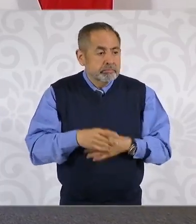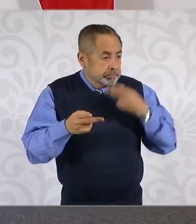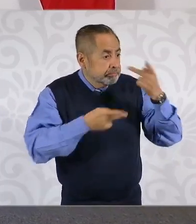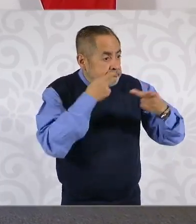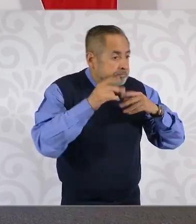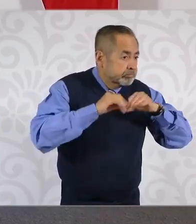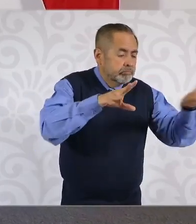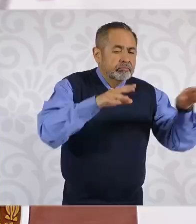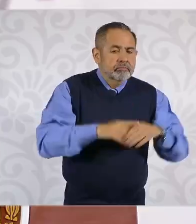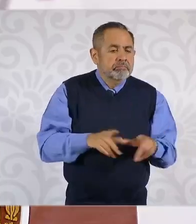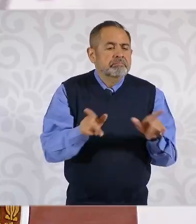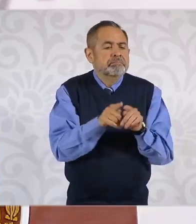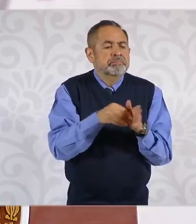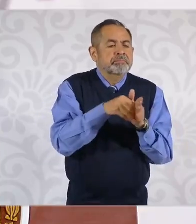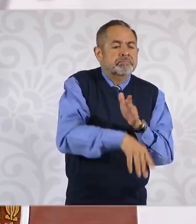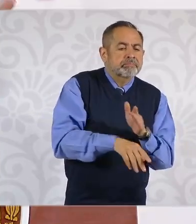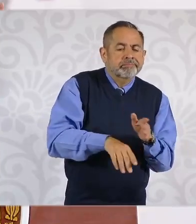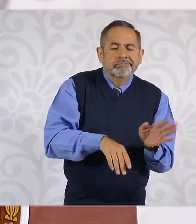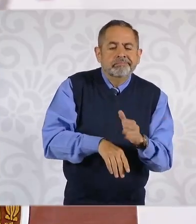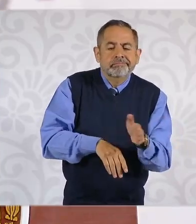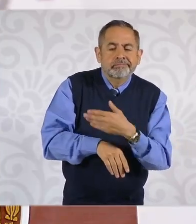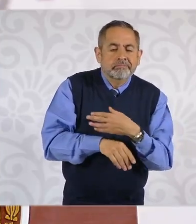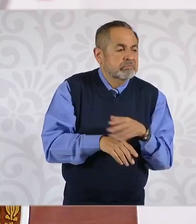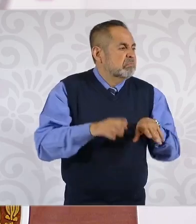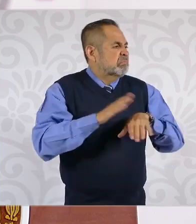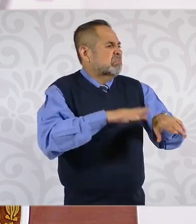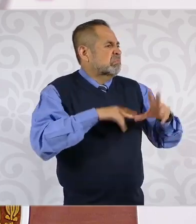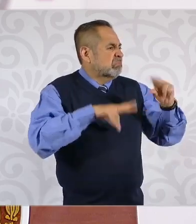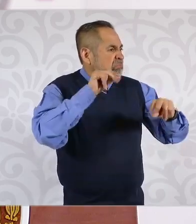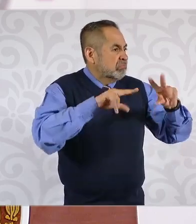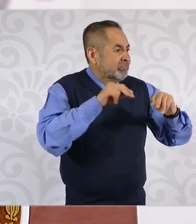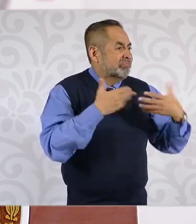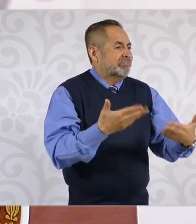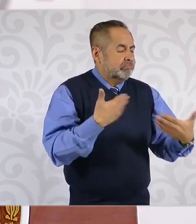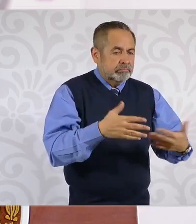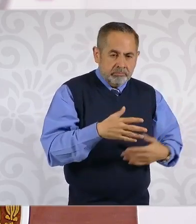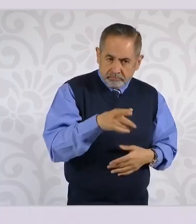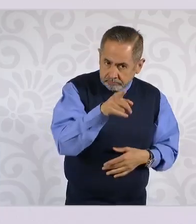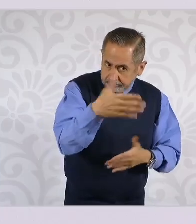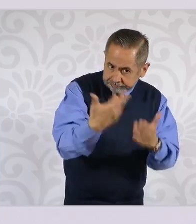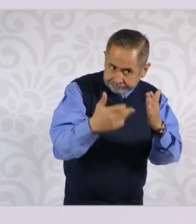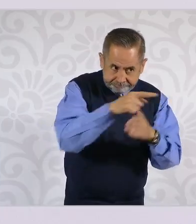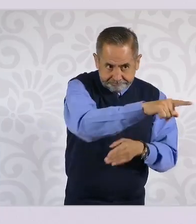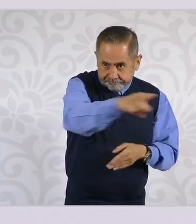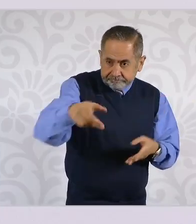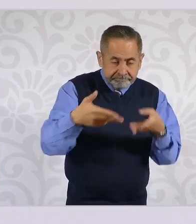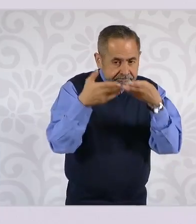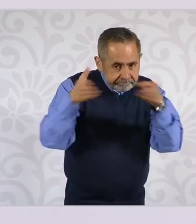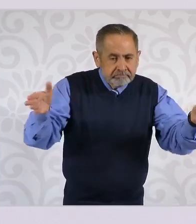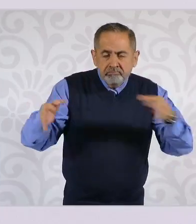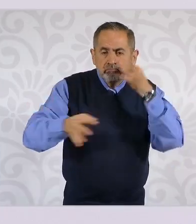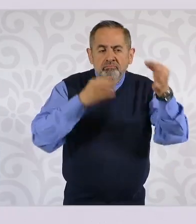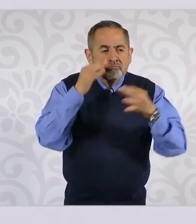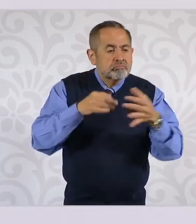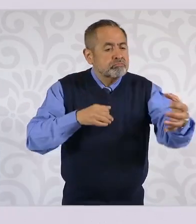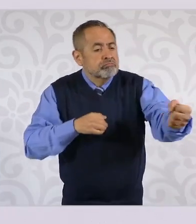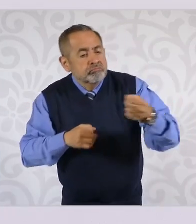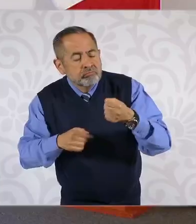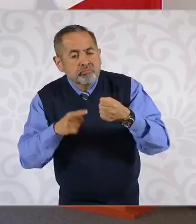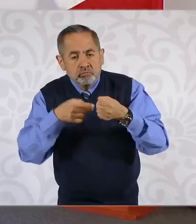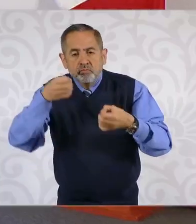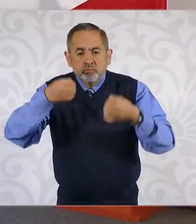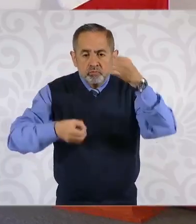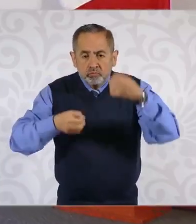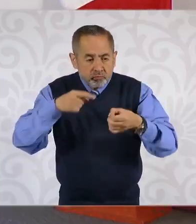en los medios. Valdría la pena que se abriera también los medios de comunicación a que escucharan no